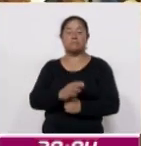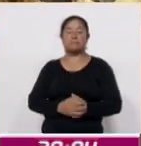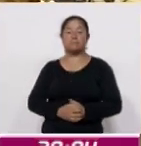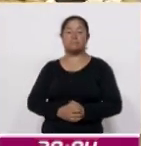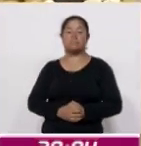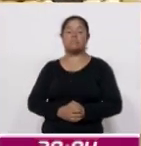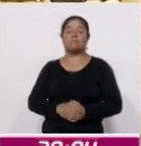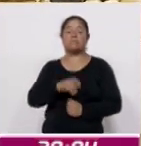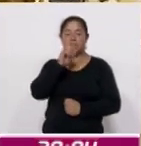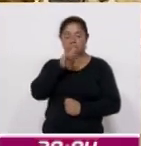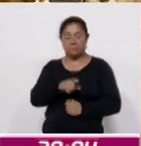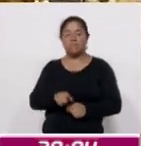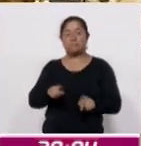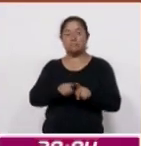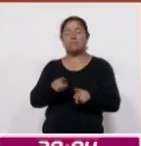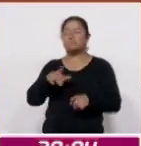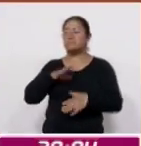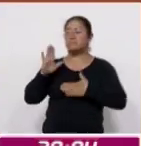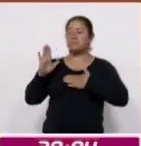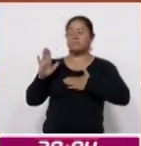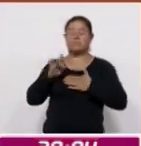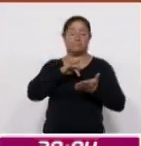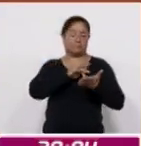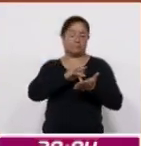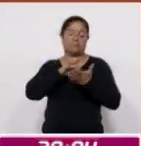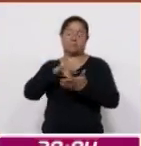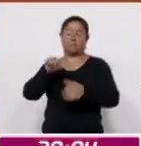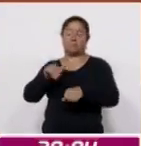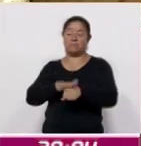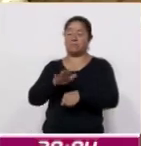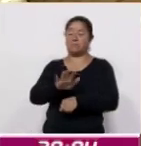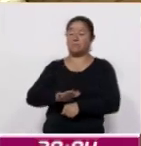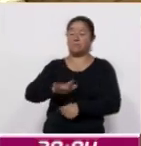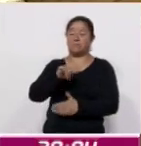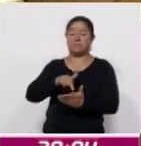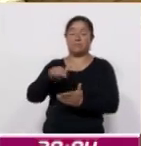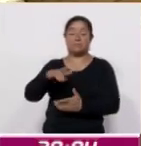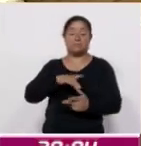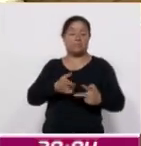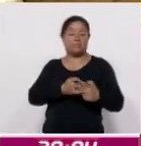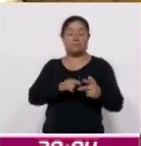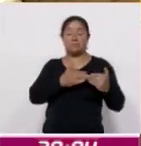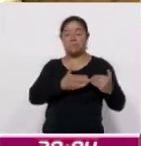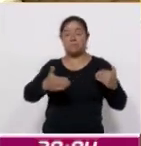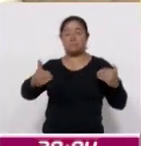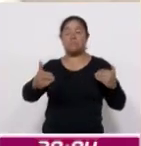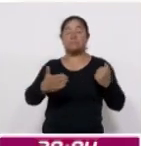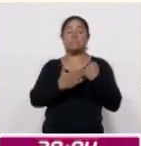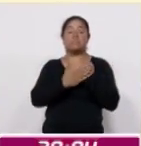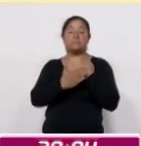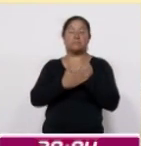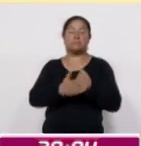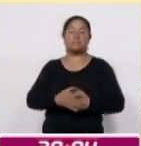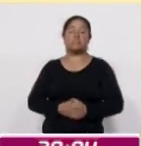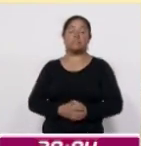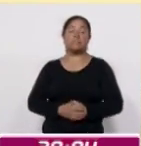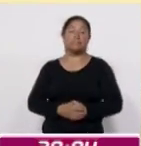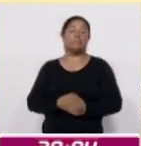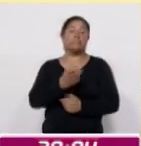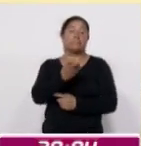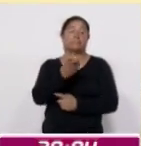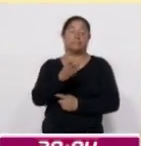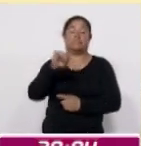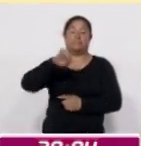De igual forma, reiteró su compromiso de apoyar a las administraciones locales que iniciarán funciones en próximos días. Por eso